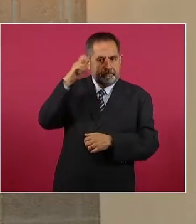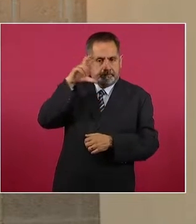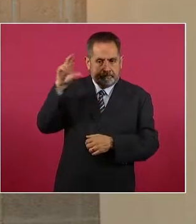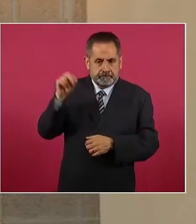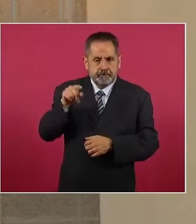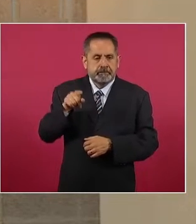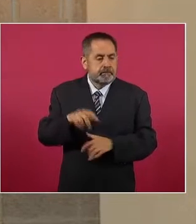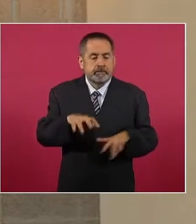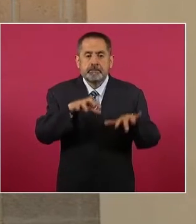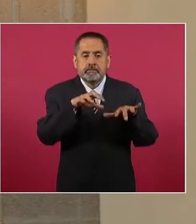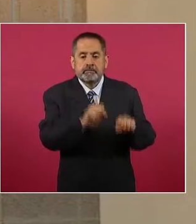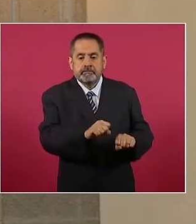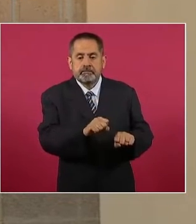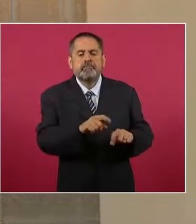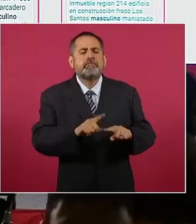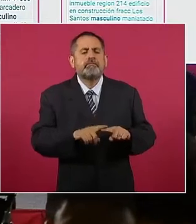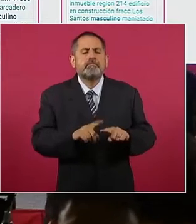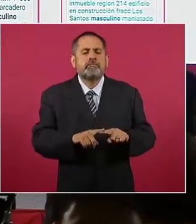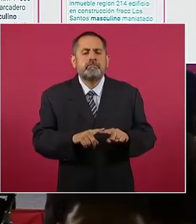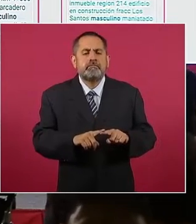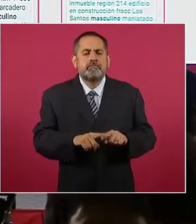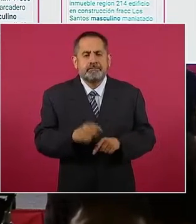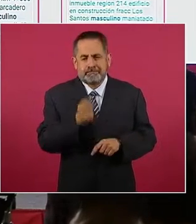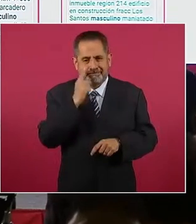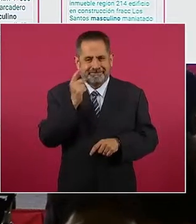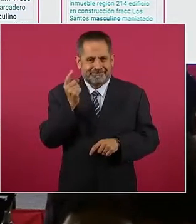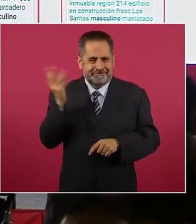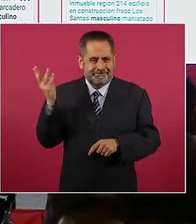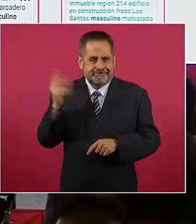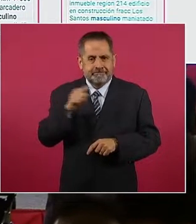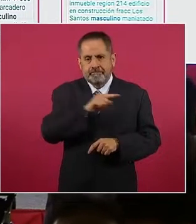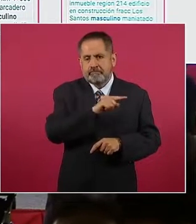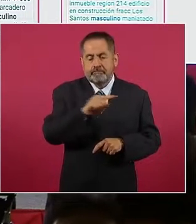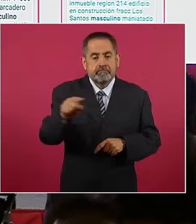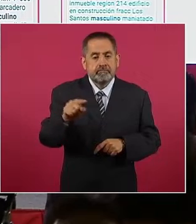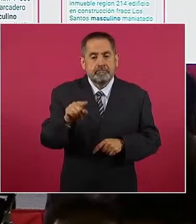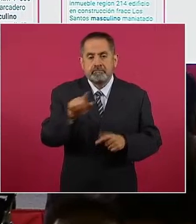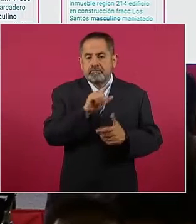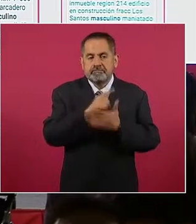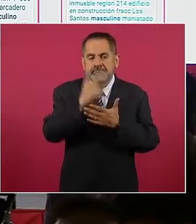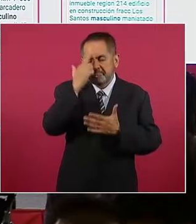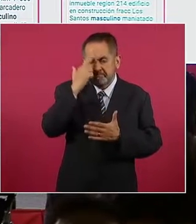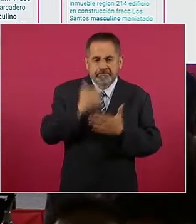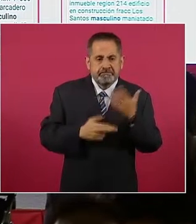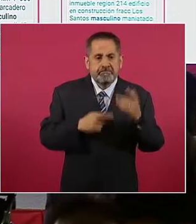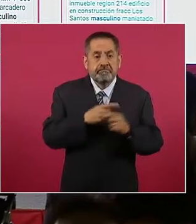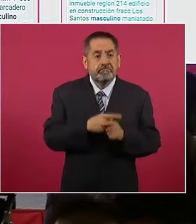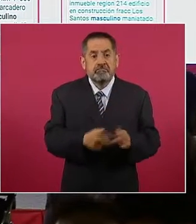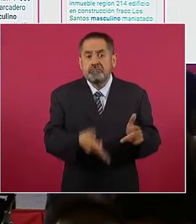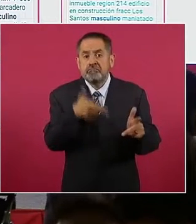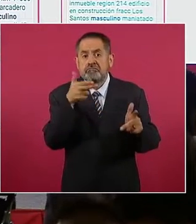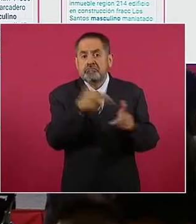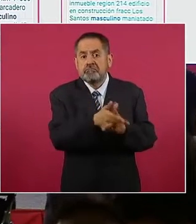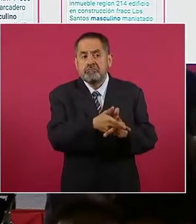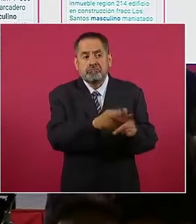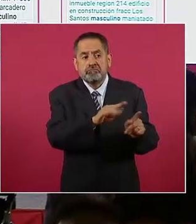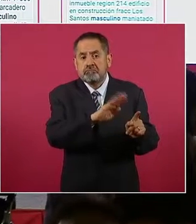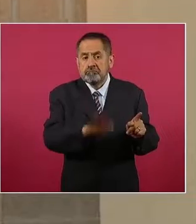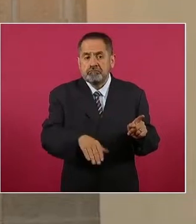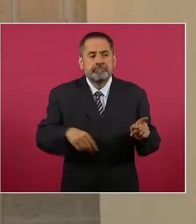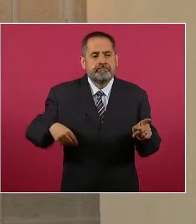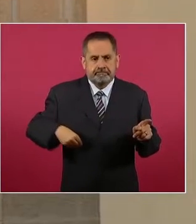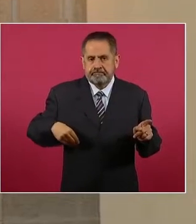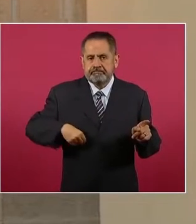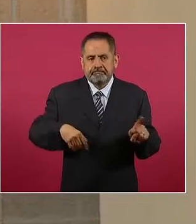detenidos diferentes sujetos por los delitos de homicidio calificado.